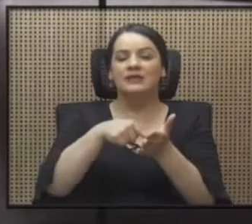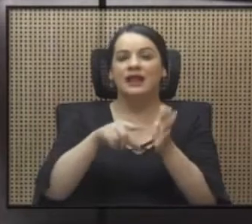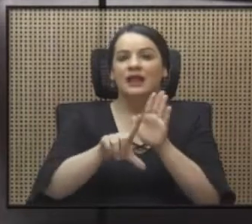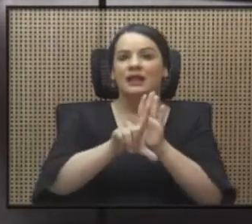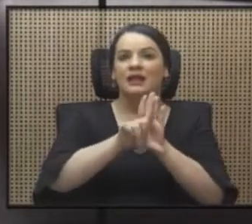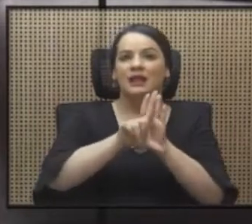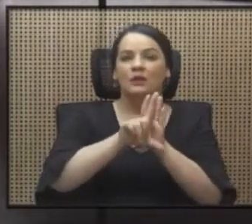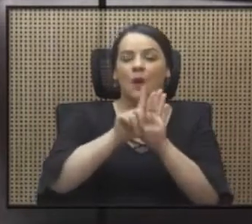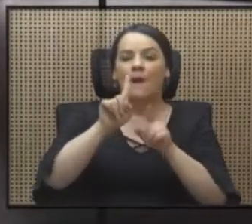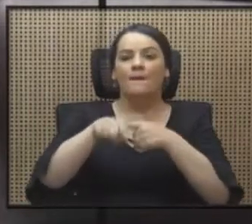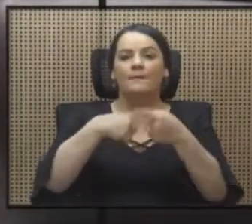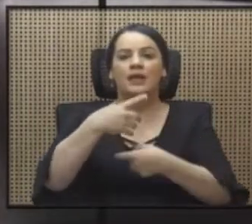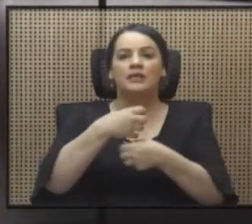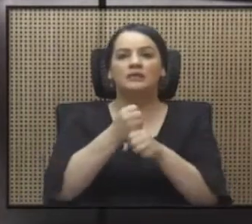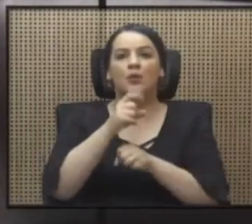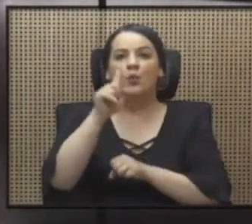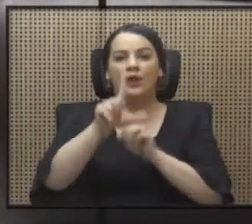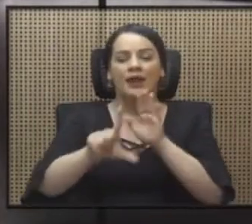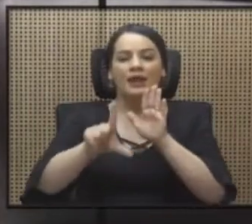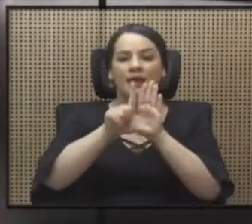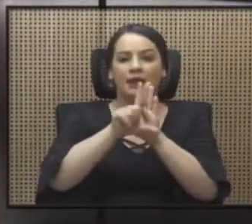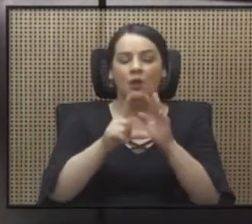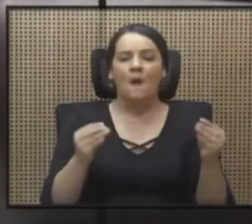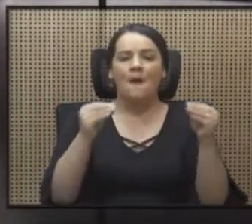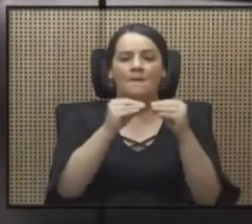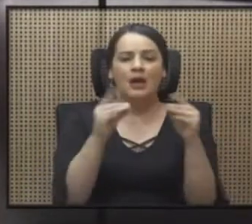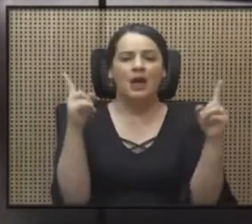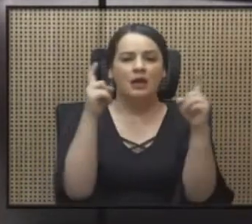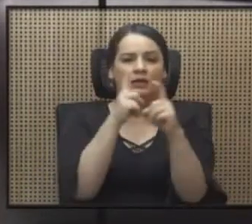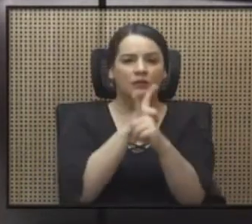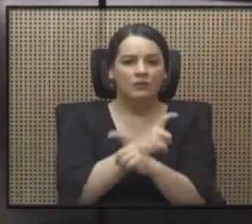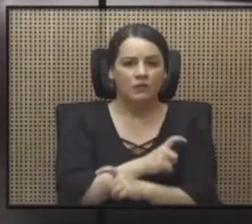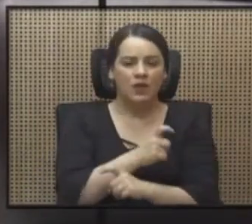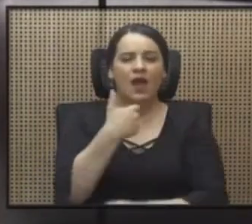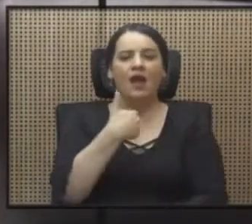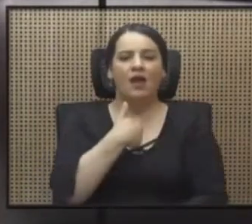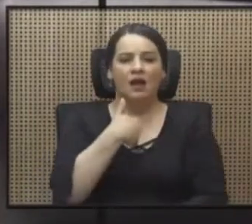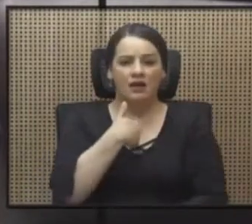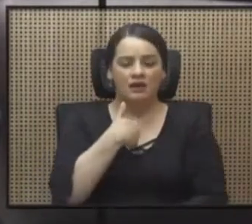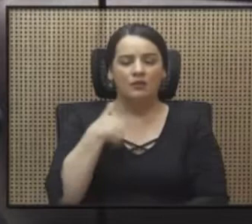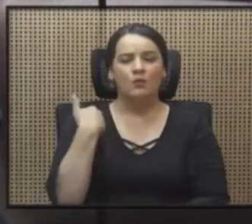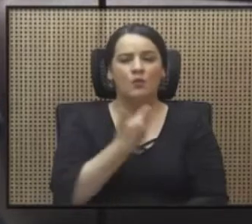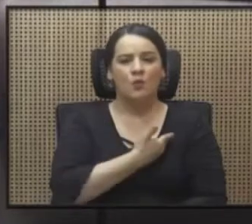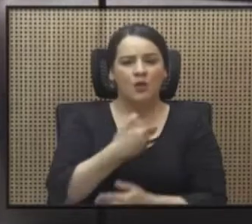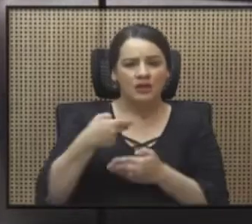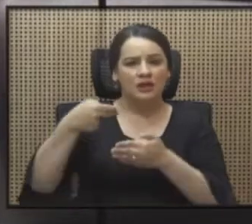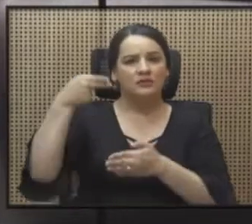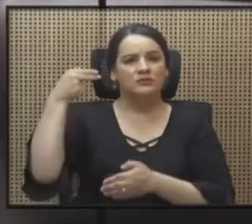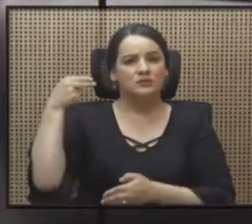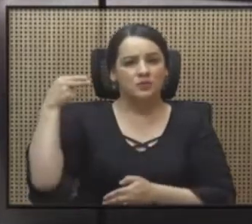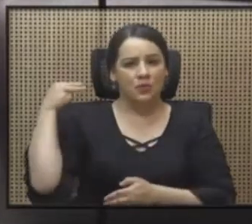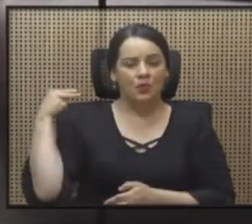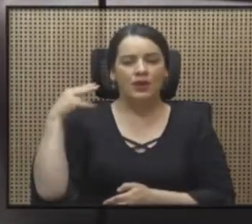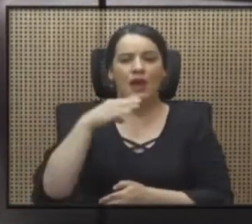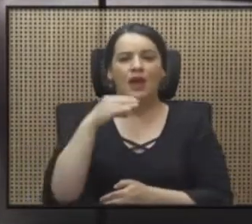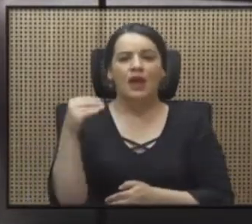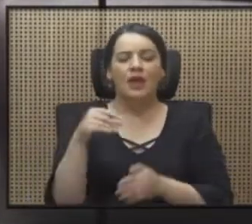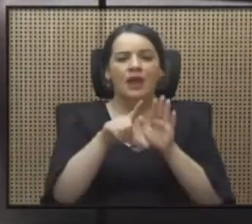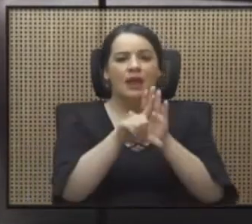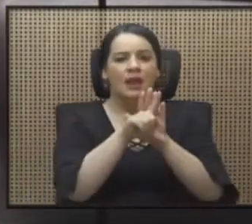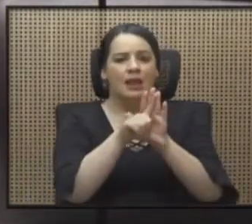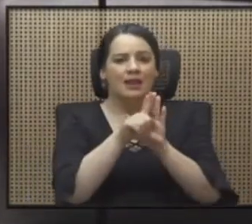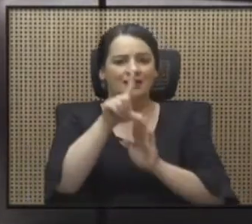una de las legislaturas más complejas que hayamos tenido en nuestra historia. Una legislatura que ha tenido que